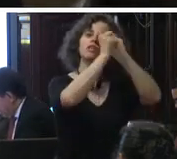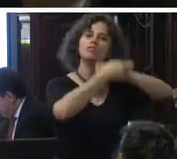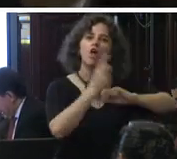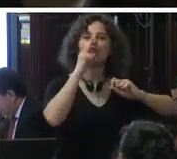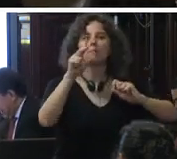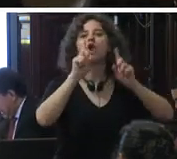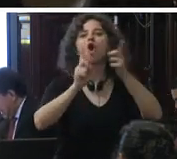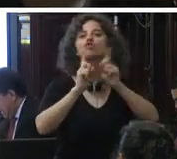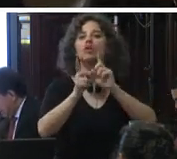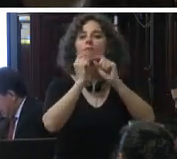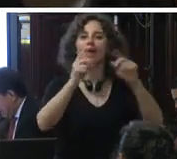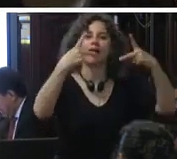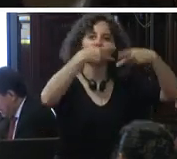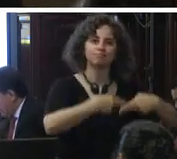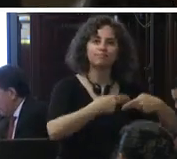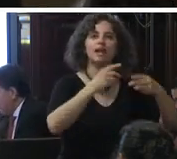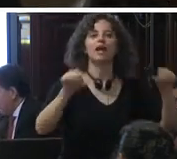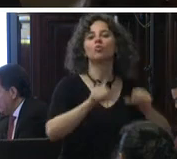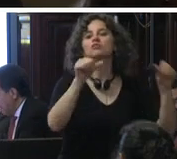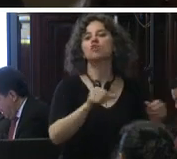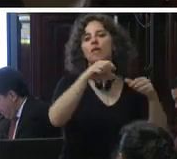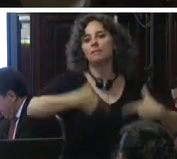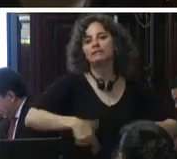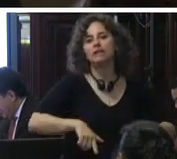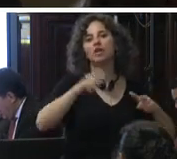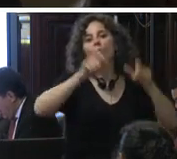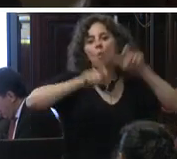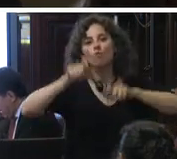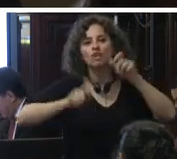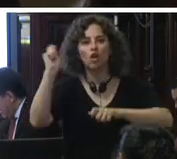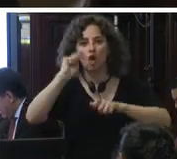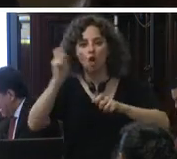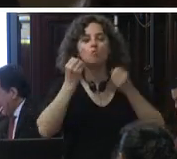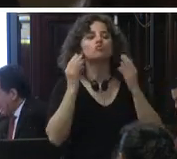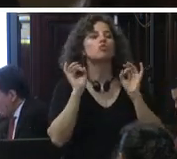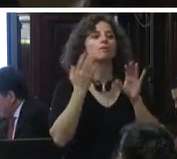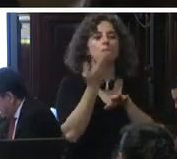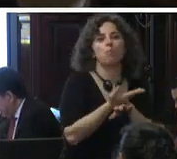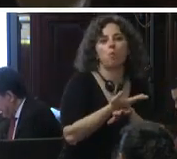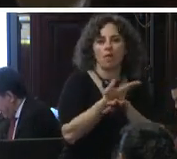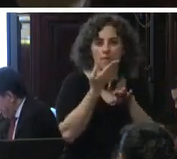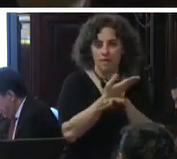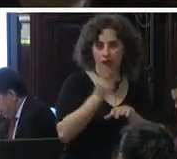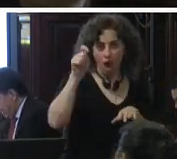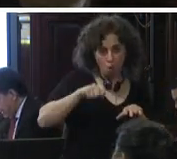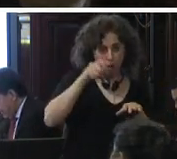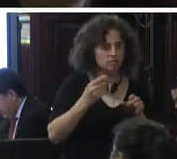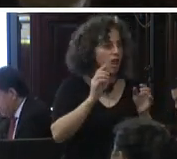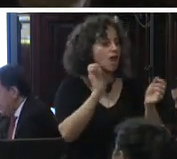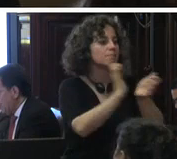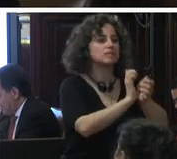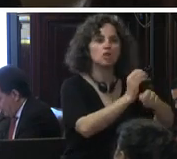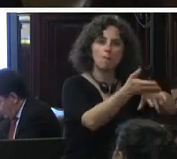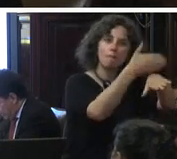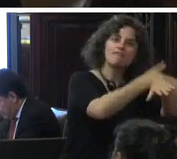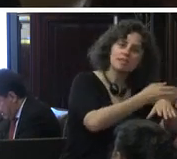2011 para restringir la actuación del ministerio público pues sólo podrá solicitar al juez la prisión preventiva